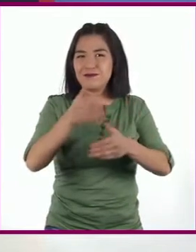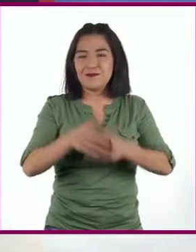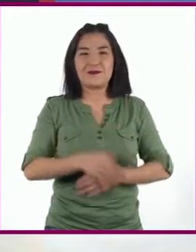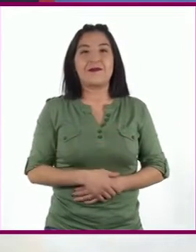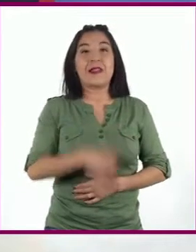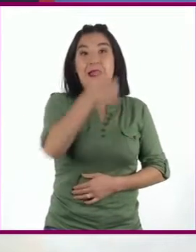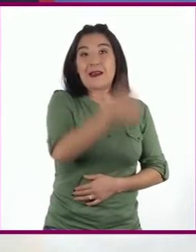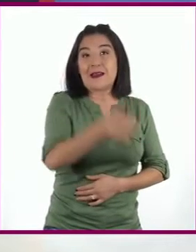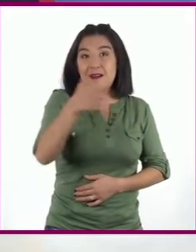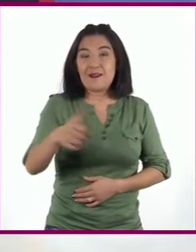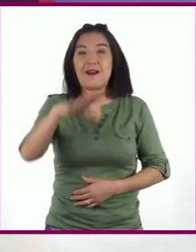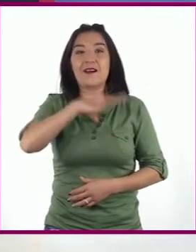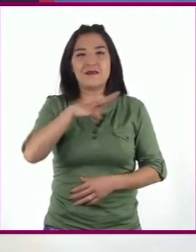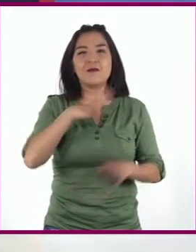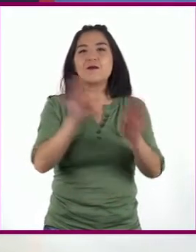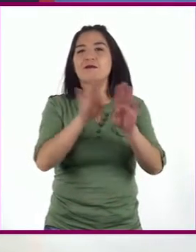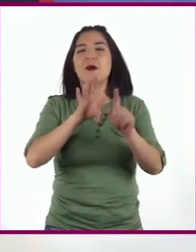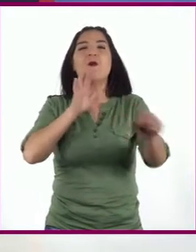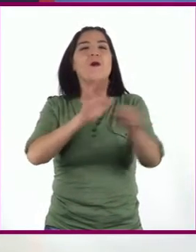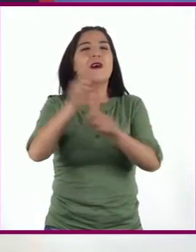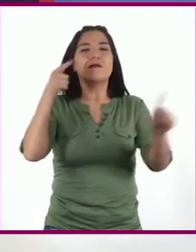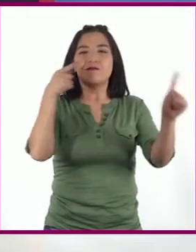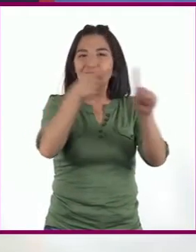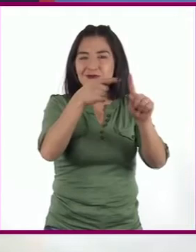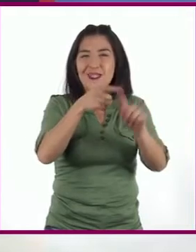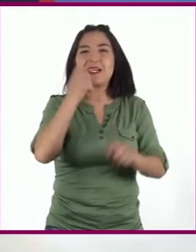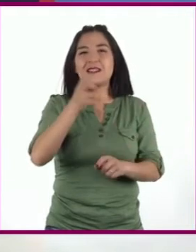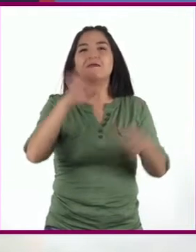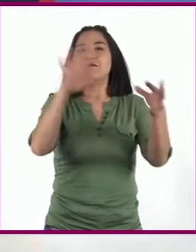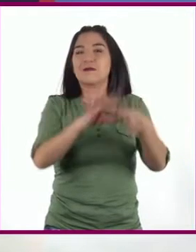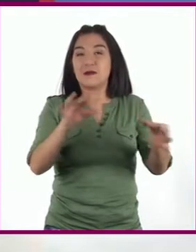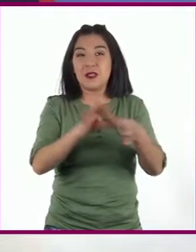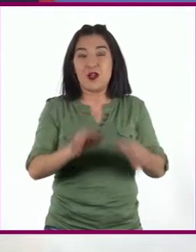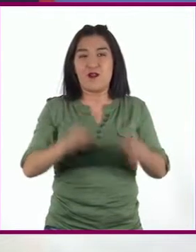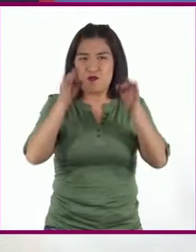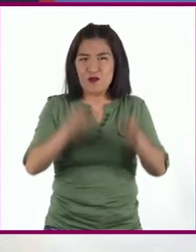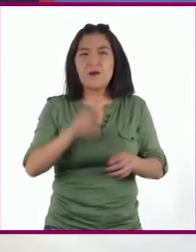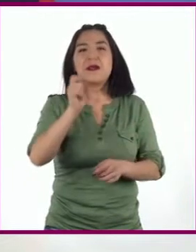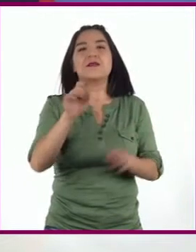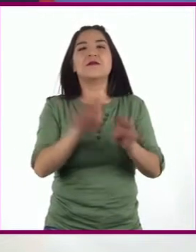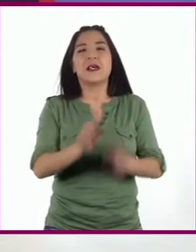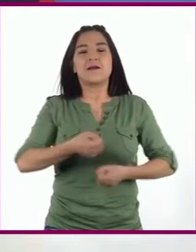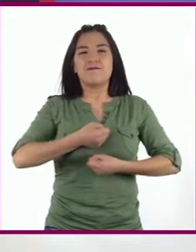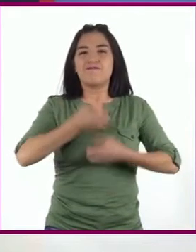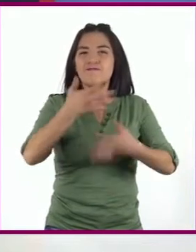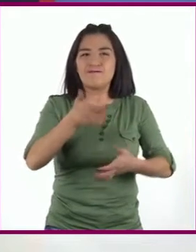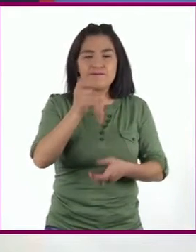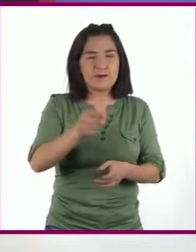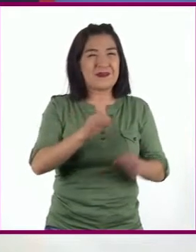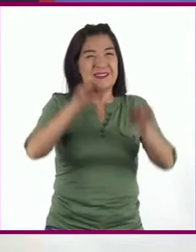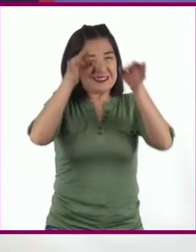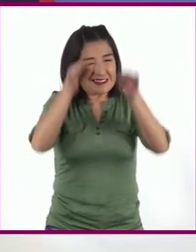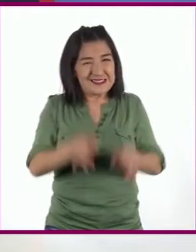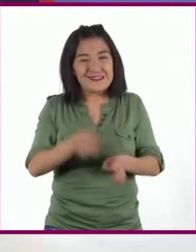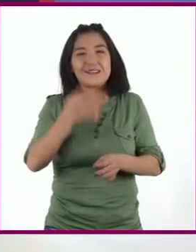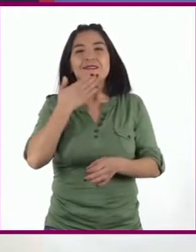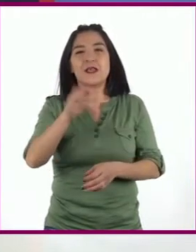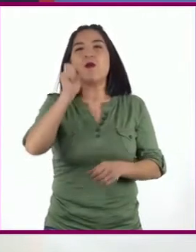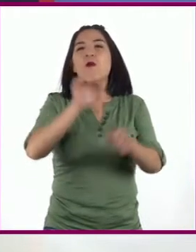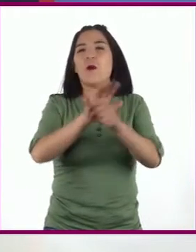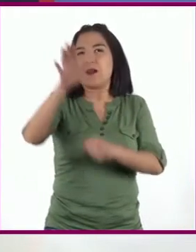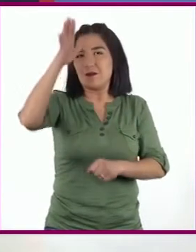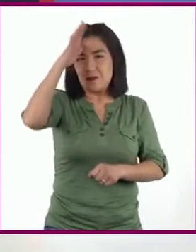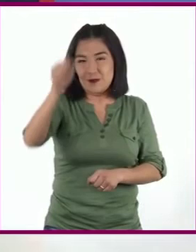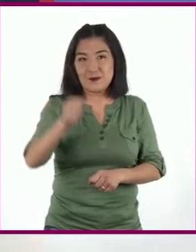Cada una tiene un objetivo en su explicación. La formal expresa de forma precisa el concepto.